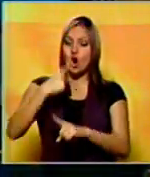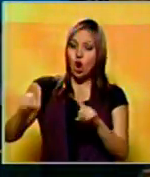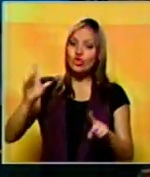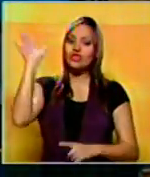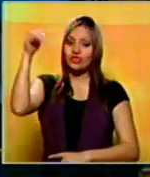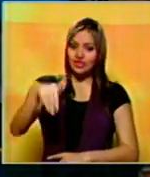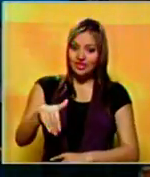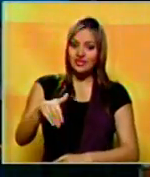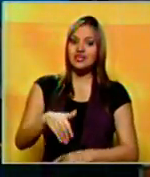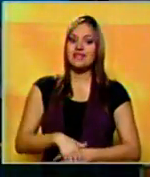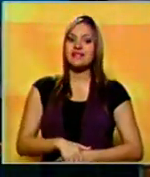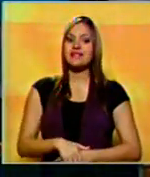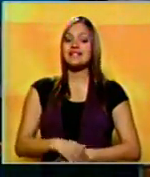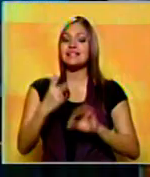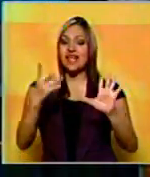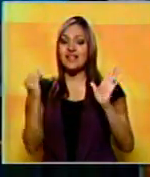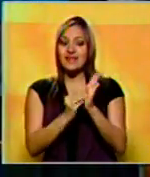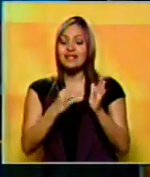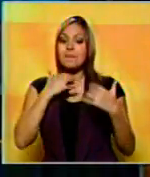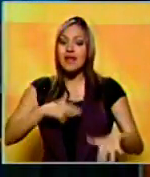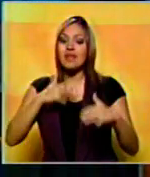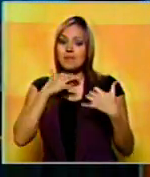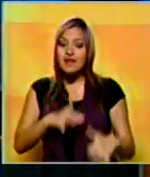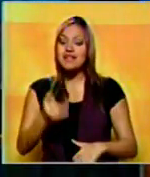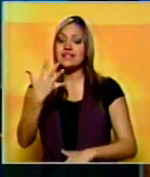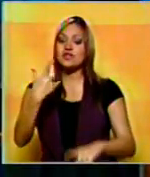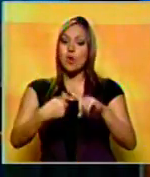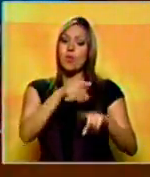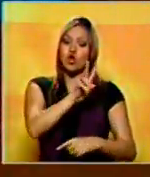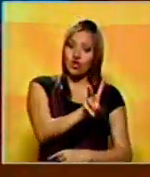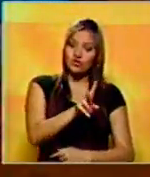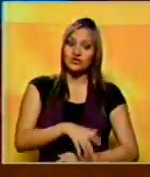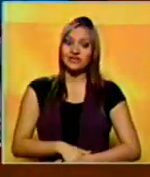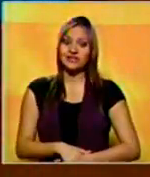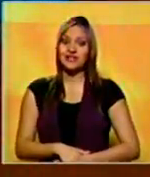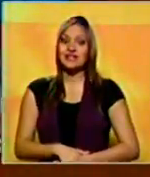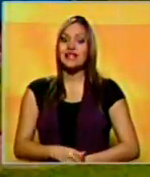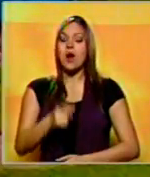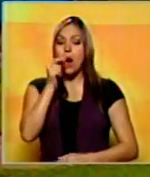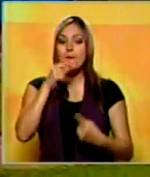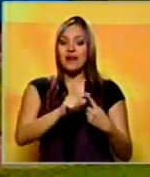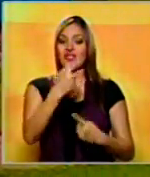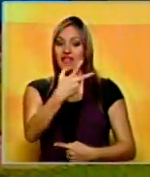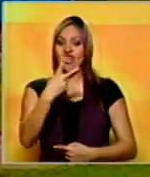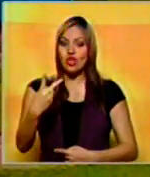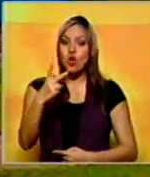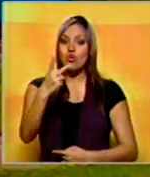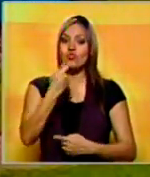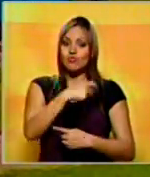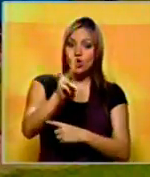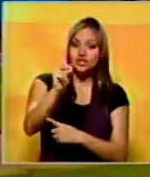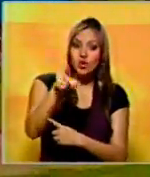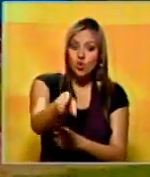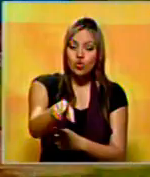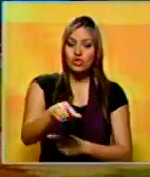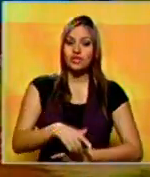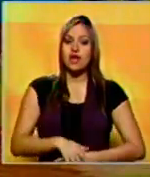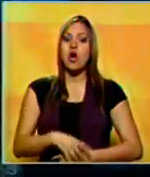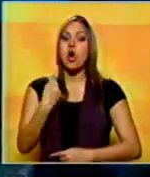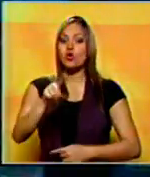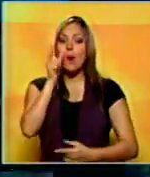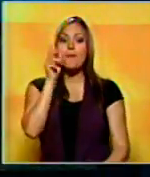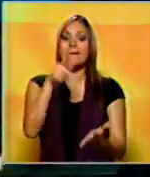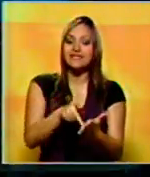dejaron en 7 las derrotas consecutivas, salvo a tirar a Caribe 5 por 2. Luis Massa se fue de 3-2, con un doblete y una remolcada, y Guillermo Quirós duplicó en 4